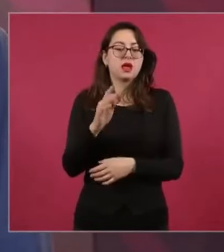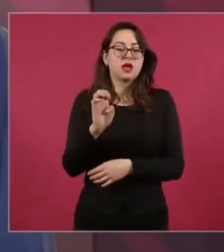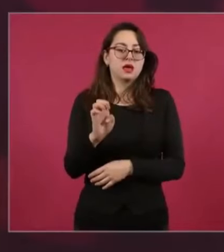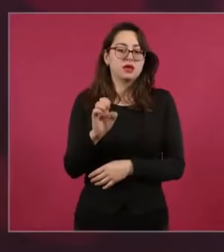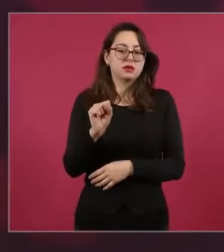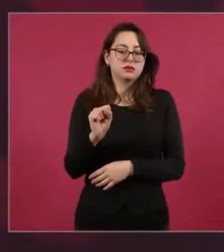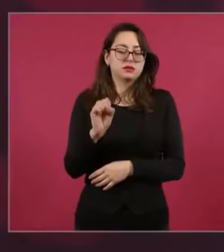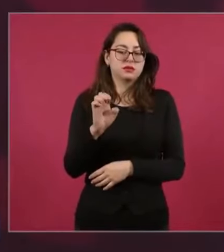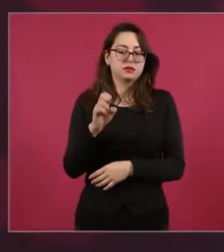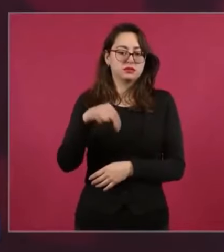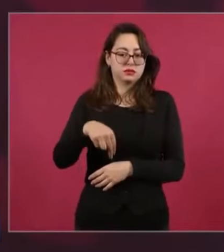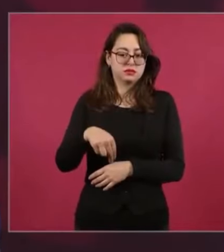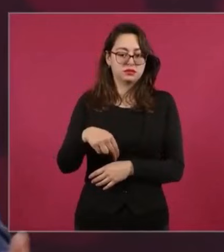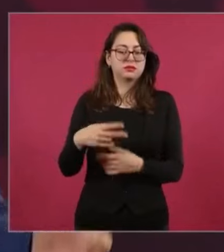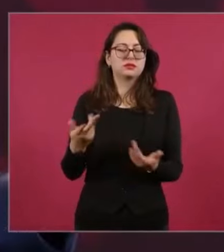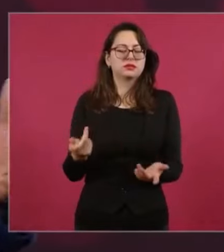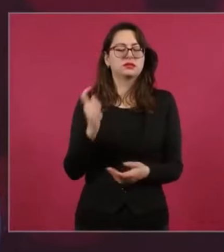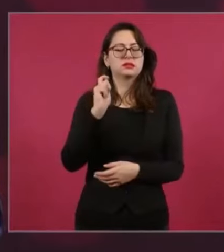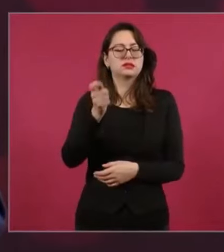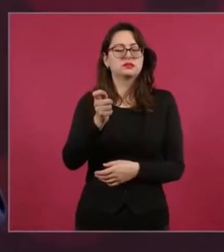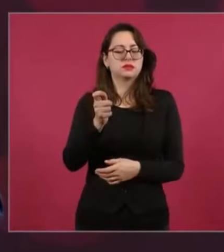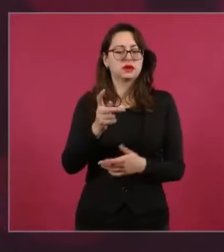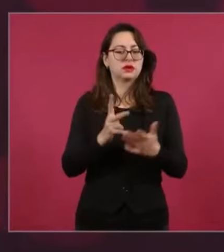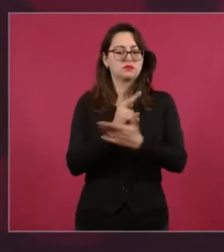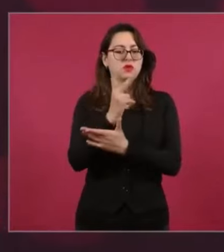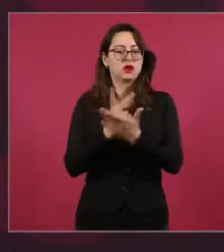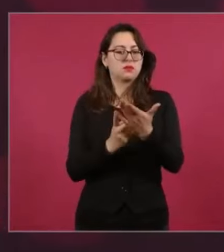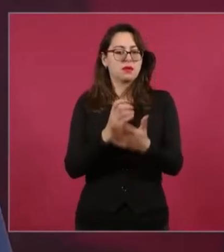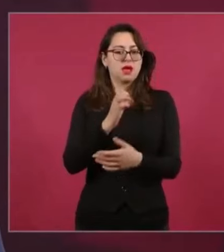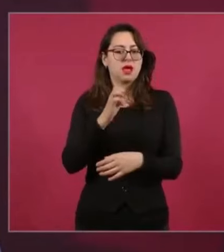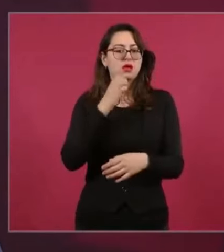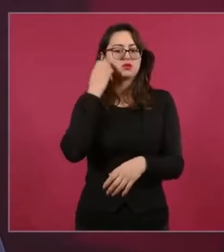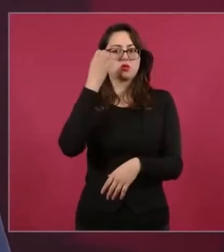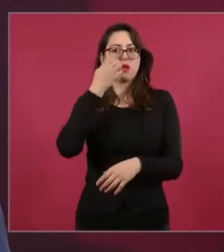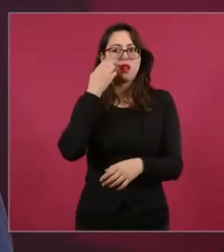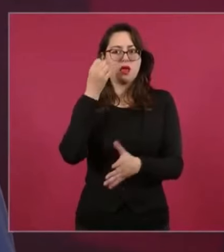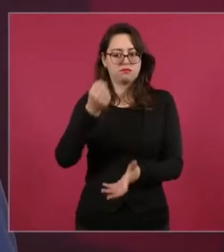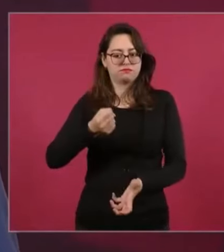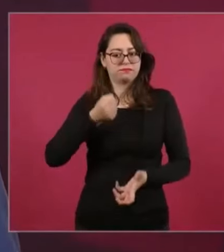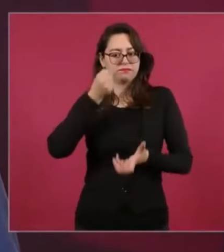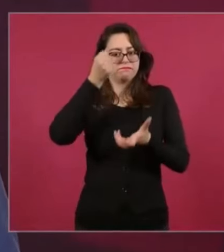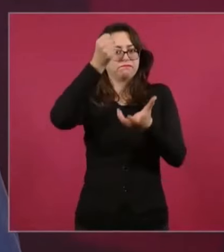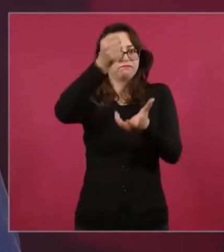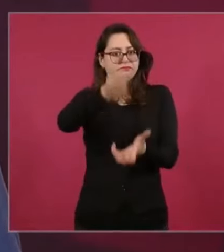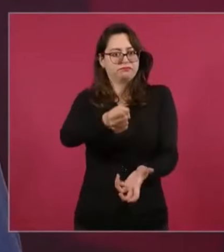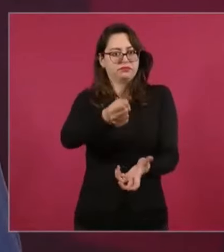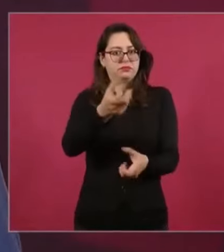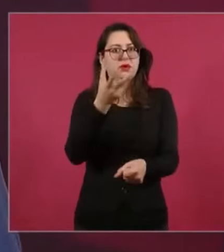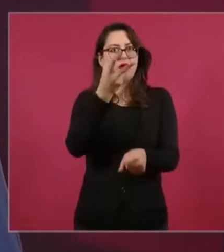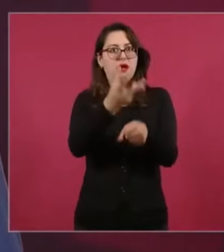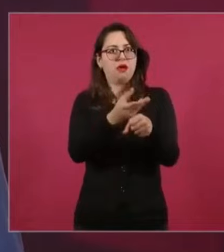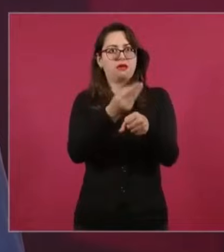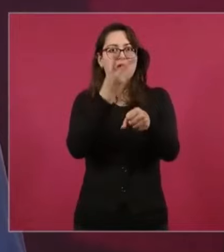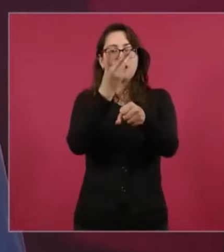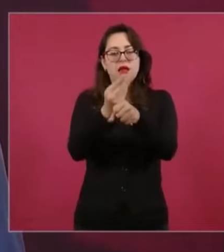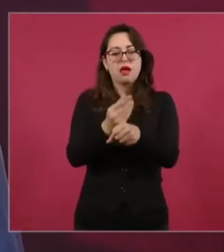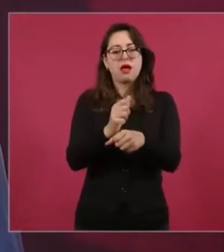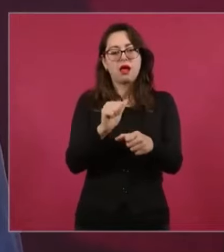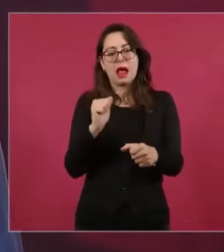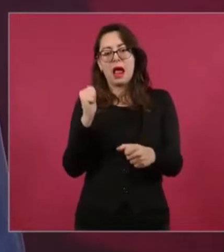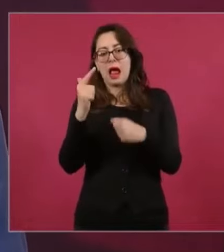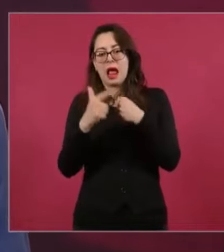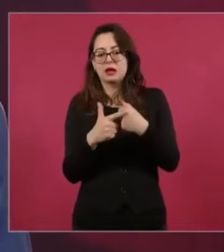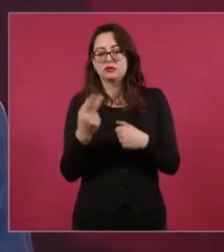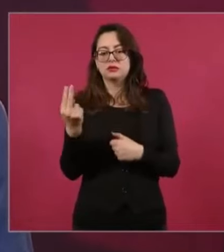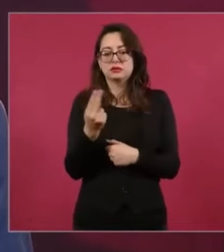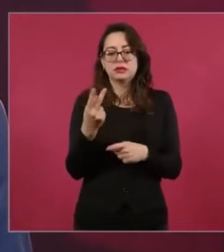que consiste en entregar un presupuesto a las escuelas, a las